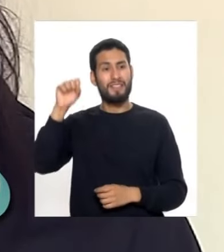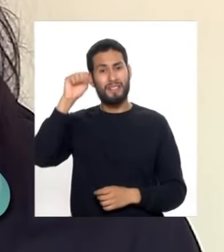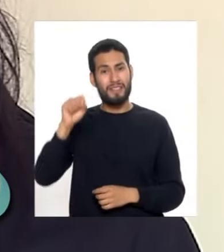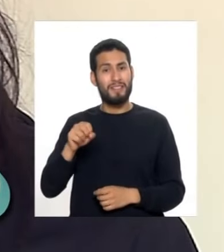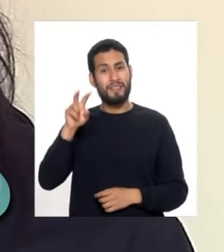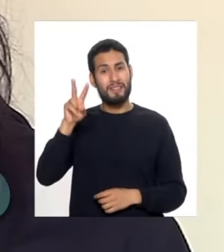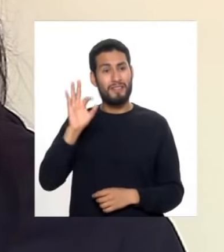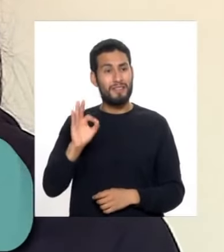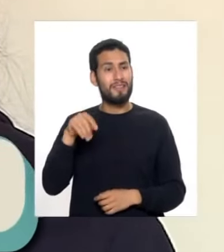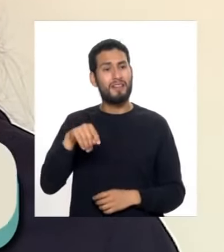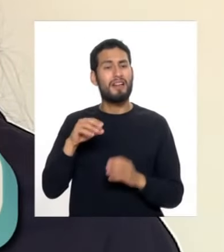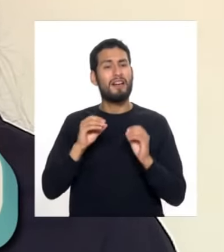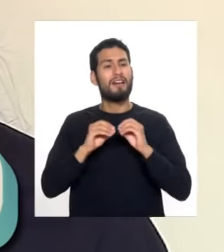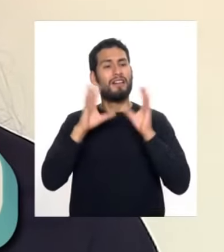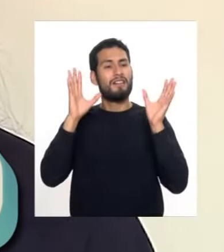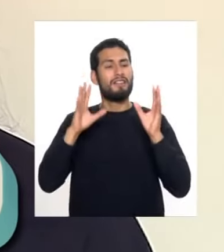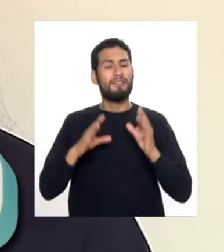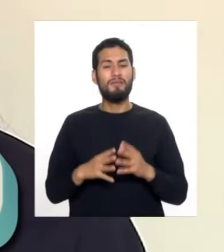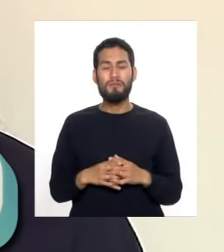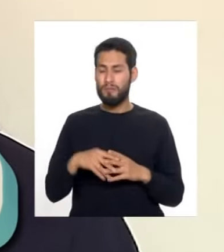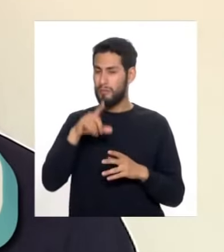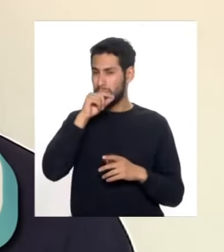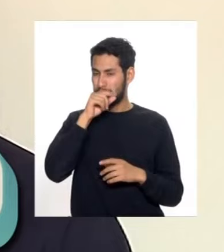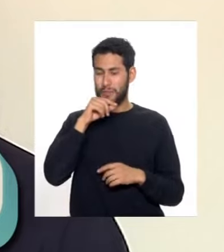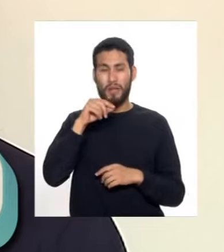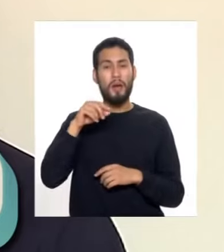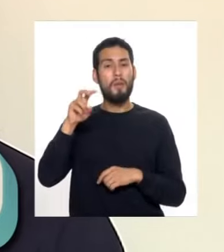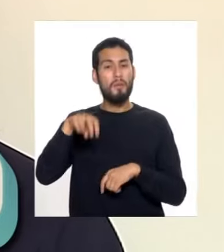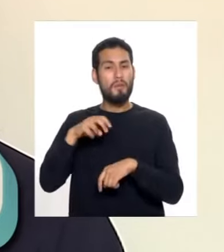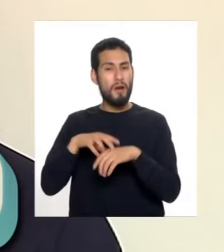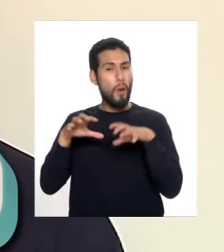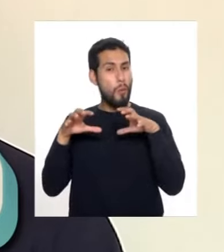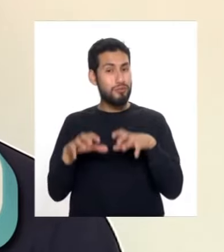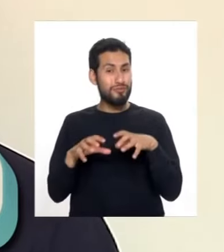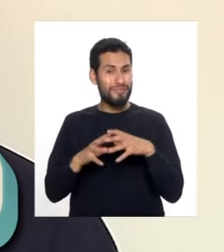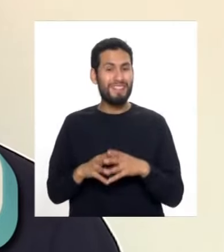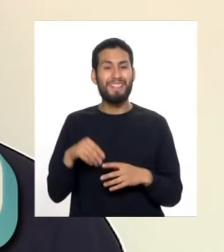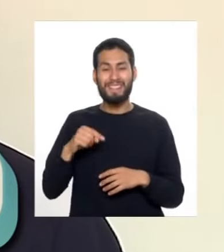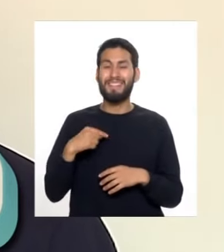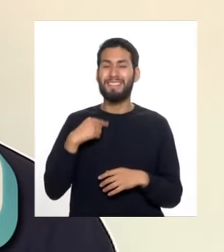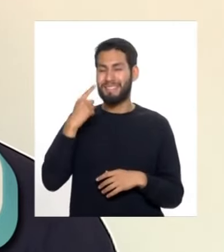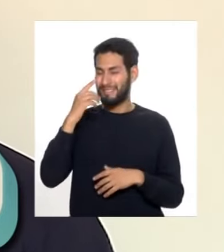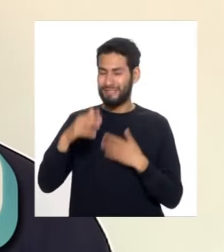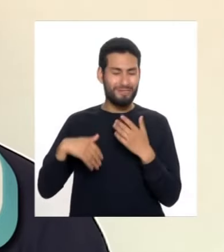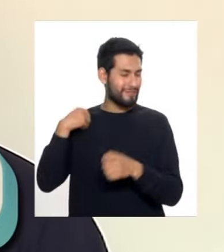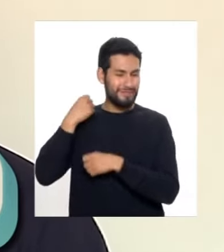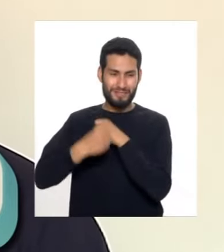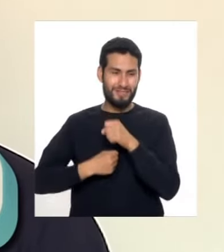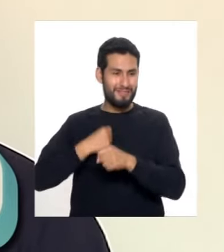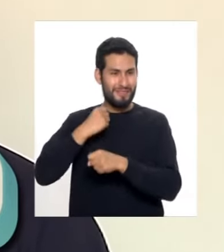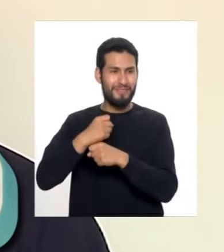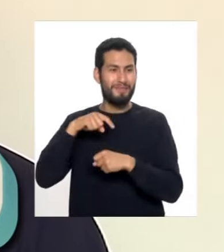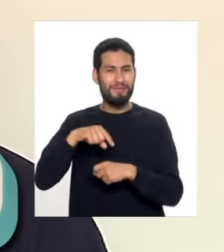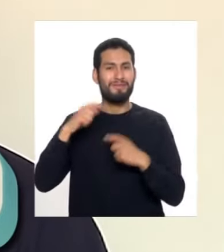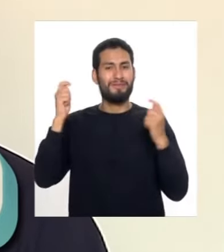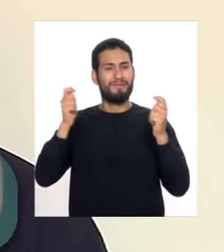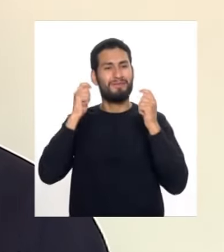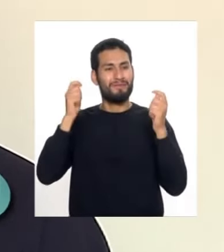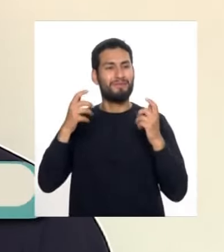29 es el día de Pollito con Papas, el festival que hacemos todos los años en esta época.